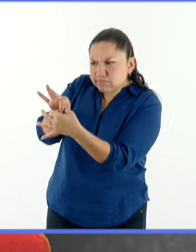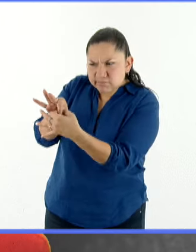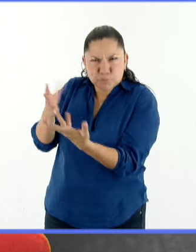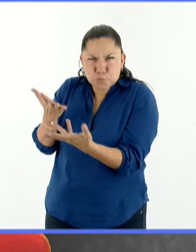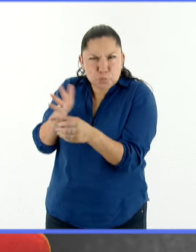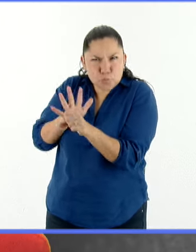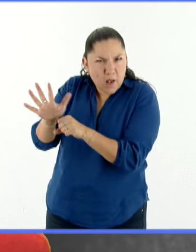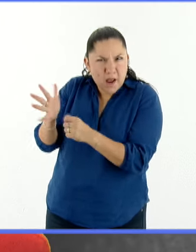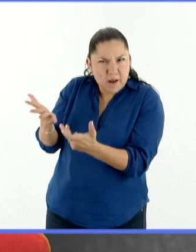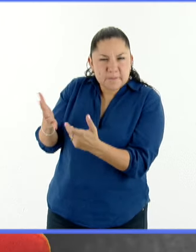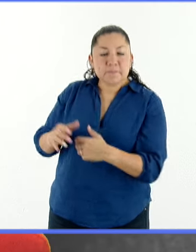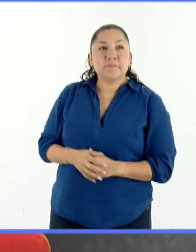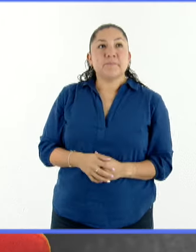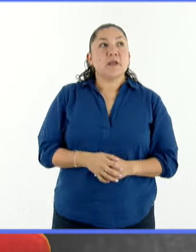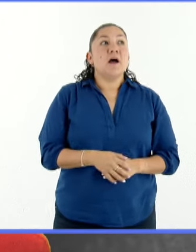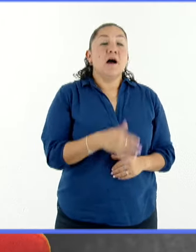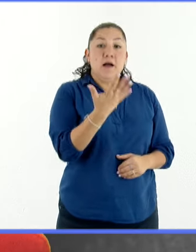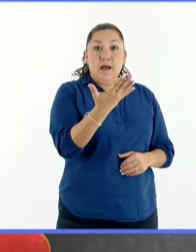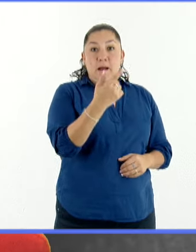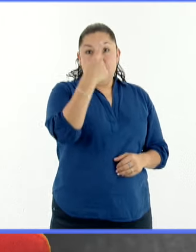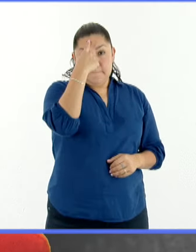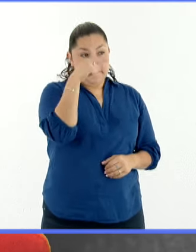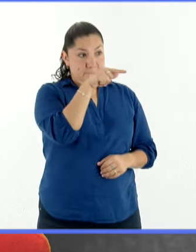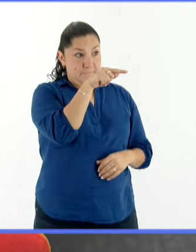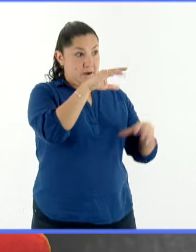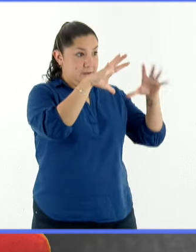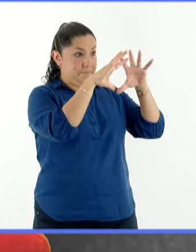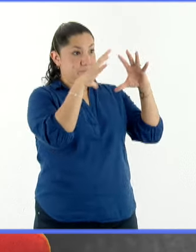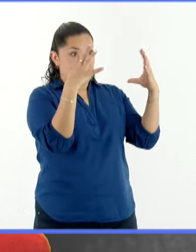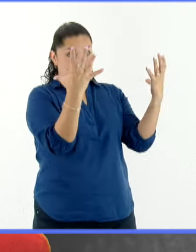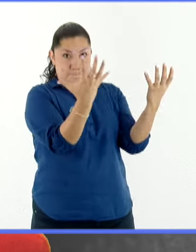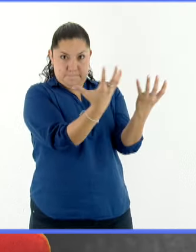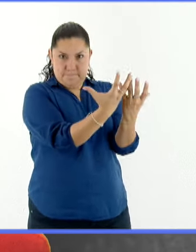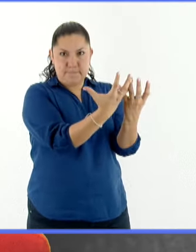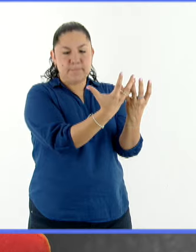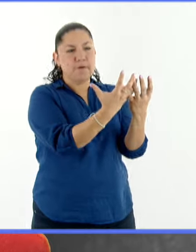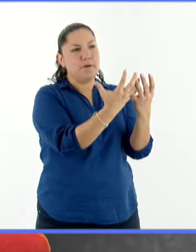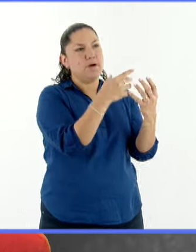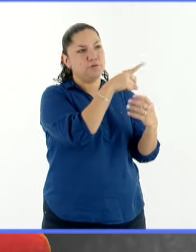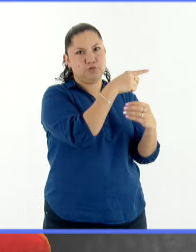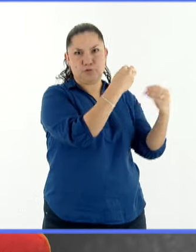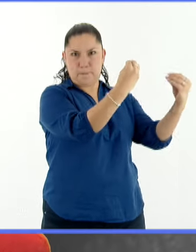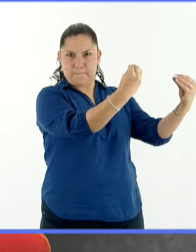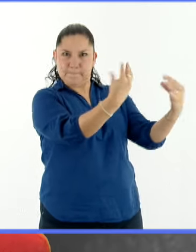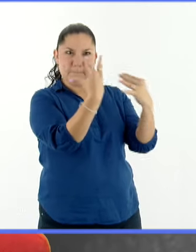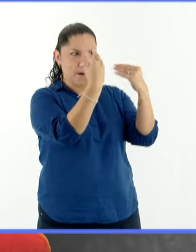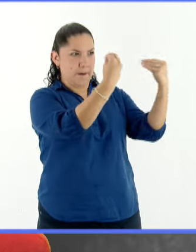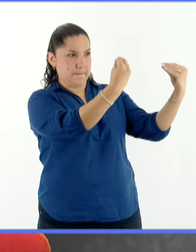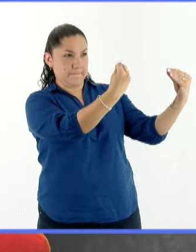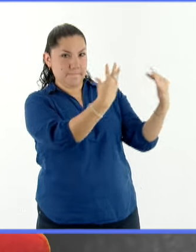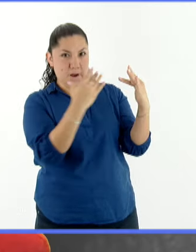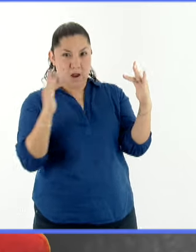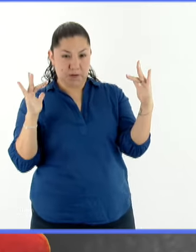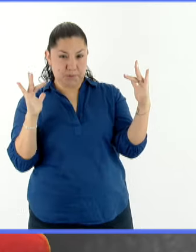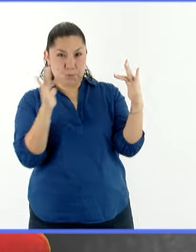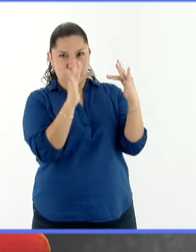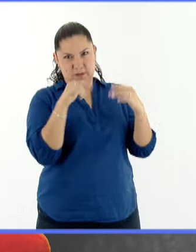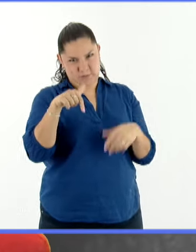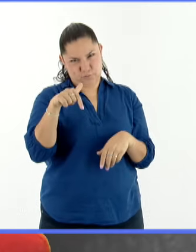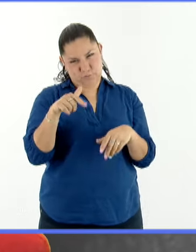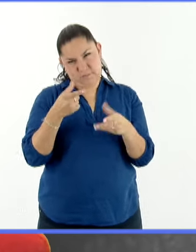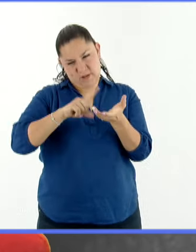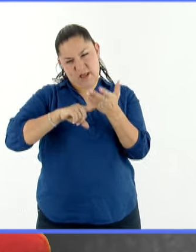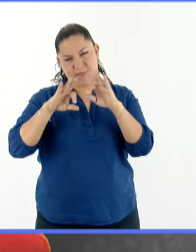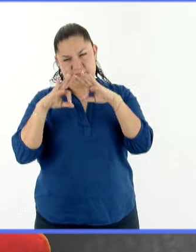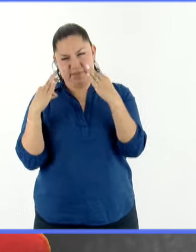En el caso de estas eyecciones de masa coronal que hablaba, cuando interactúan con el campo magnético de la Tierra, o el ambiente